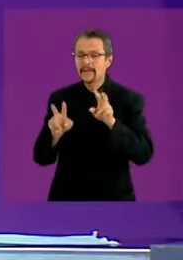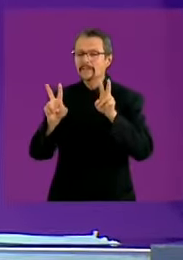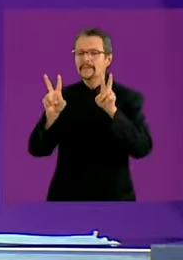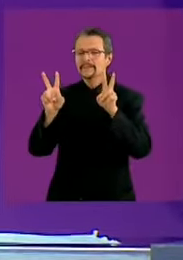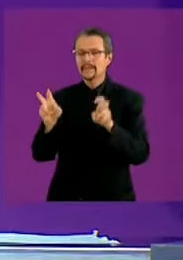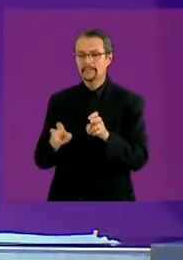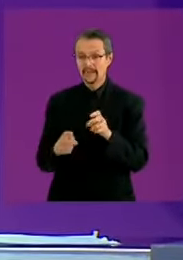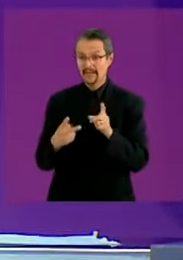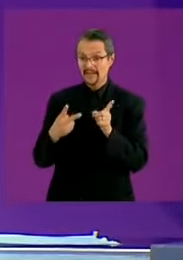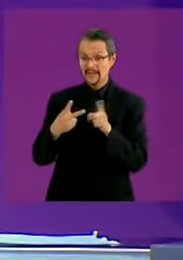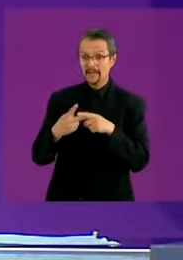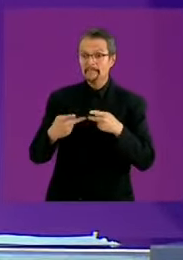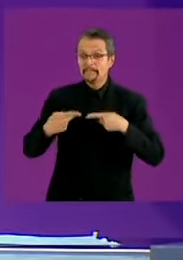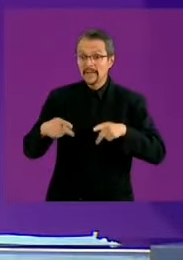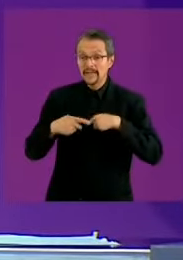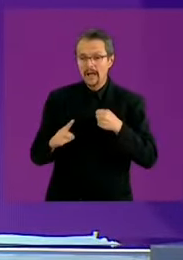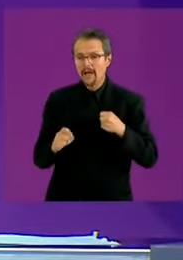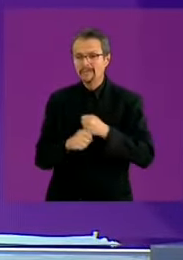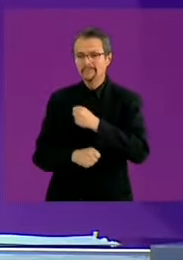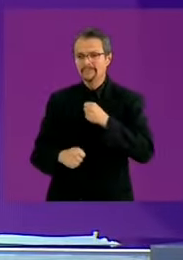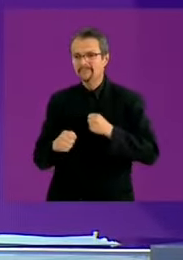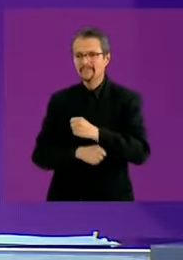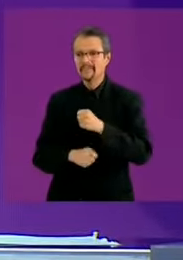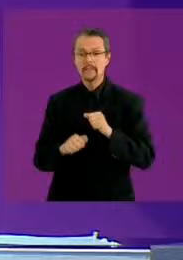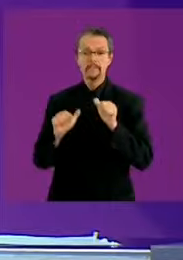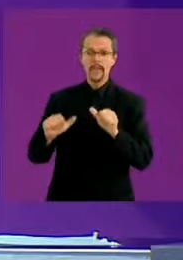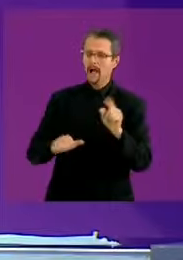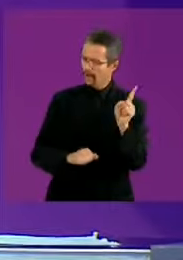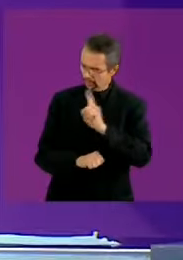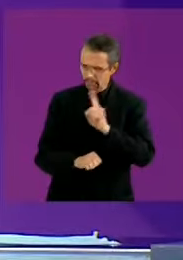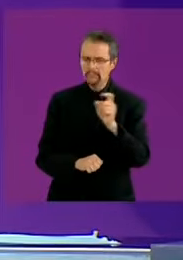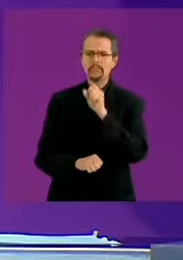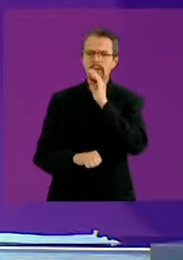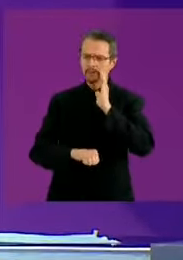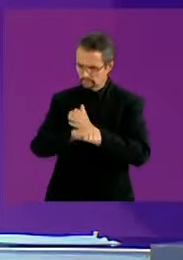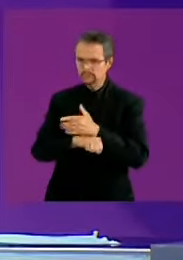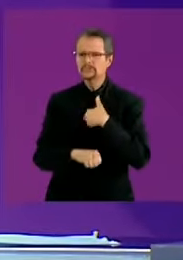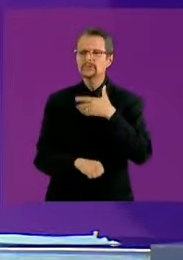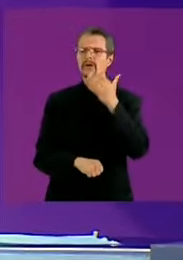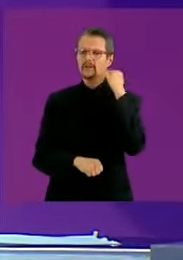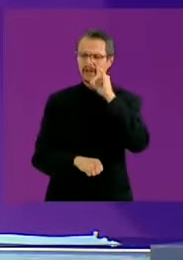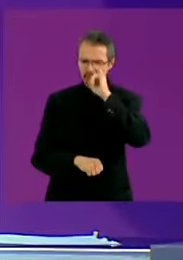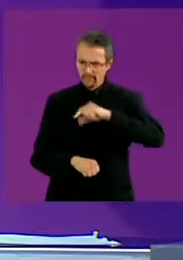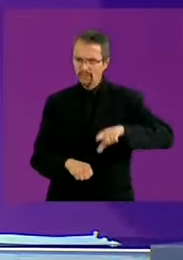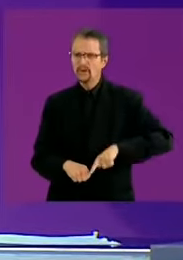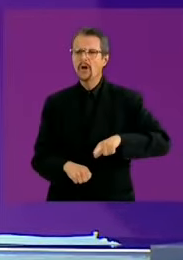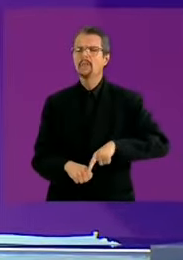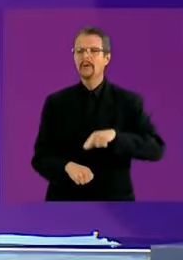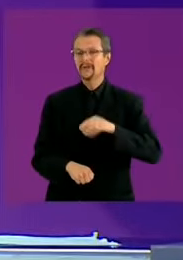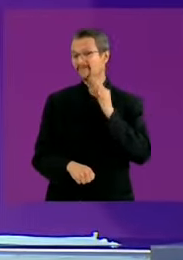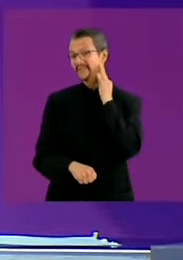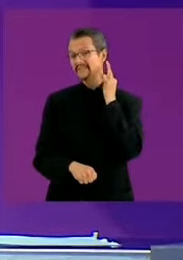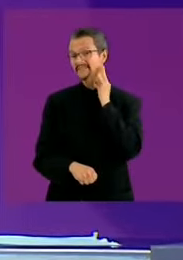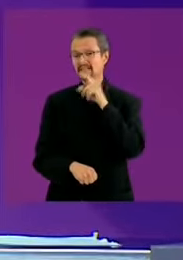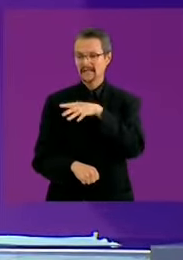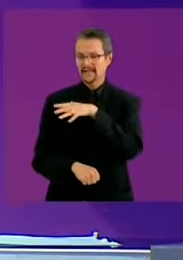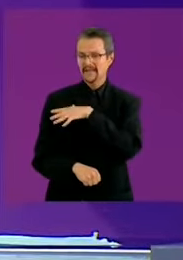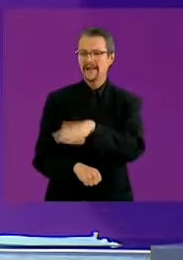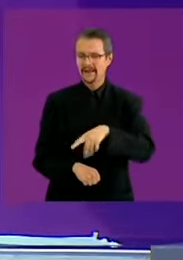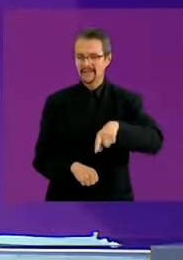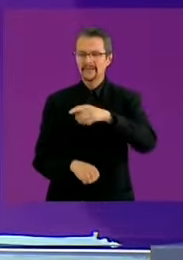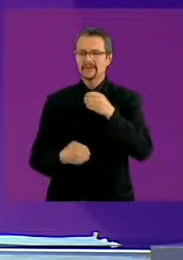impunidad. Durante mi gestión la Fiscalía General de Justicia de la Ciudad de México que es autónoma